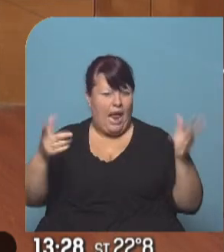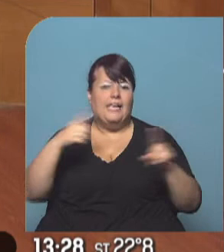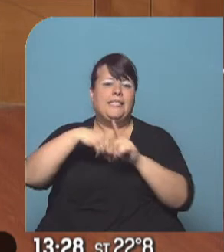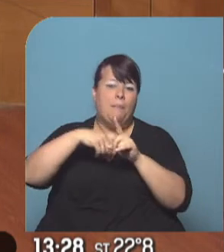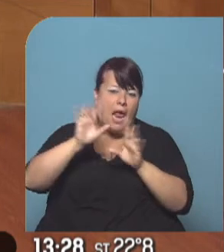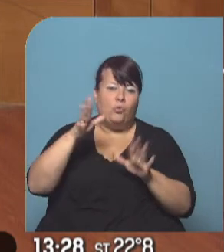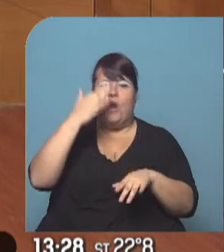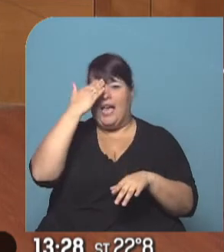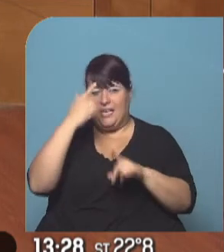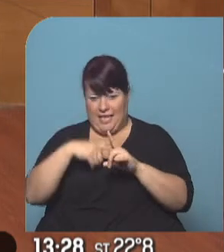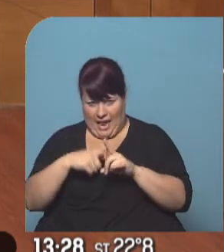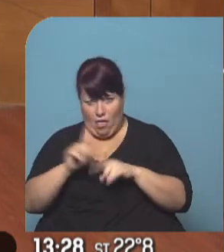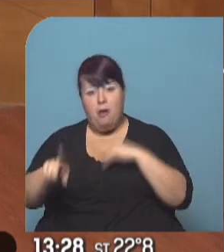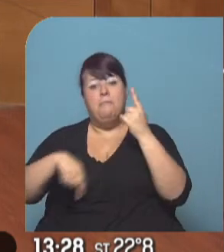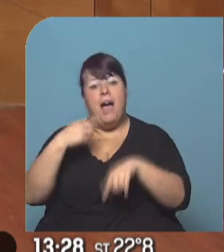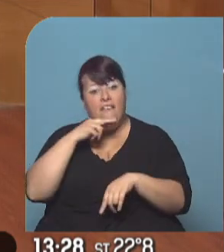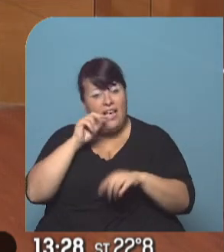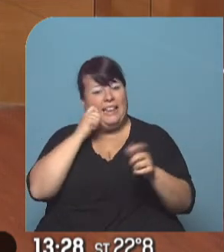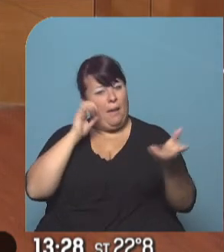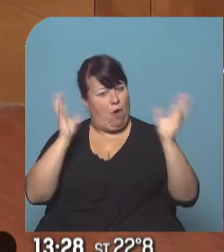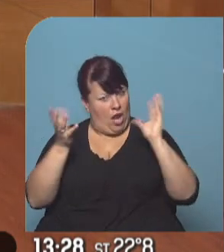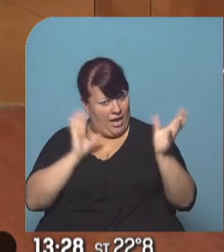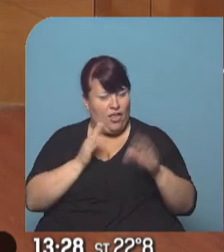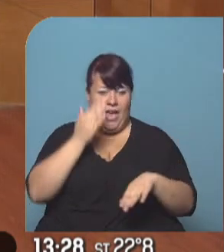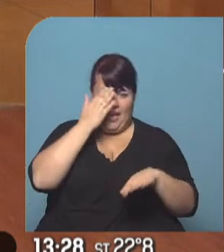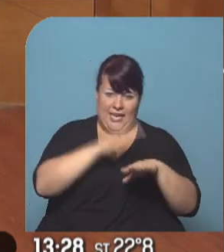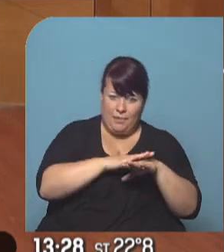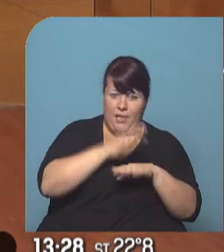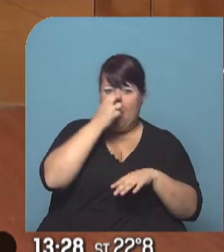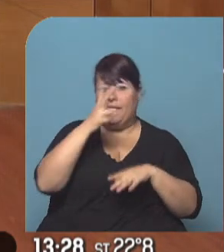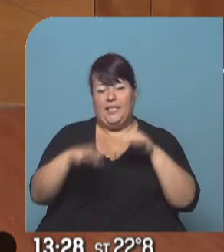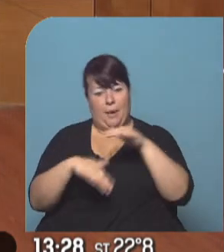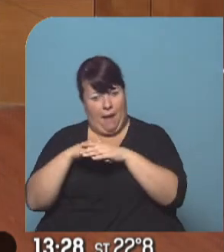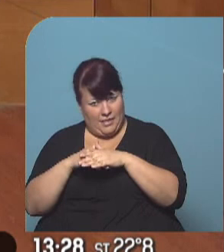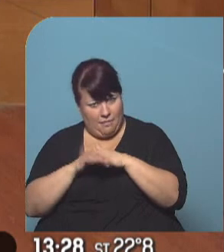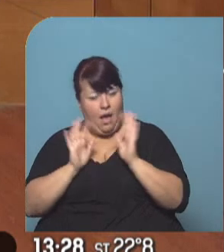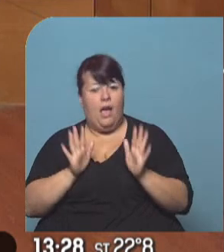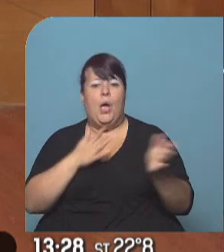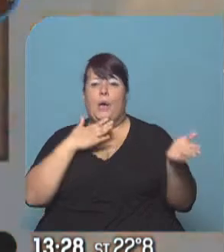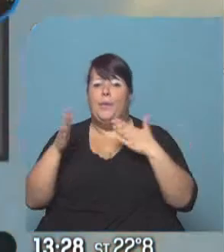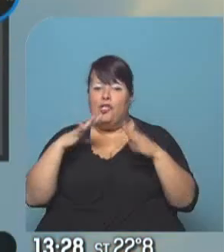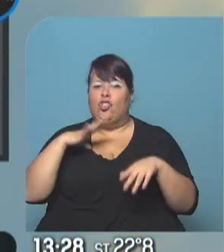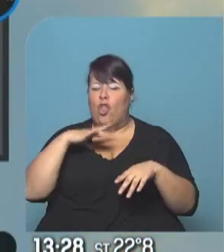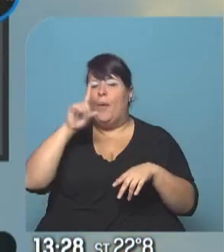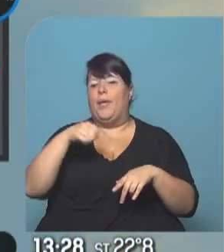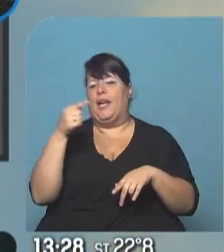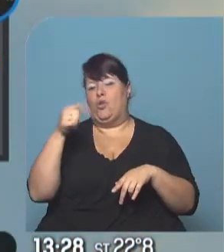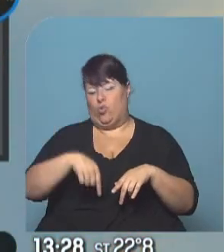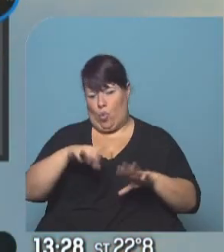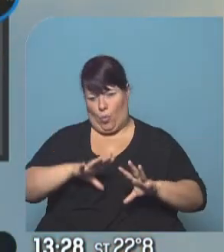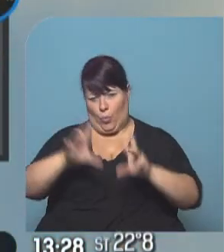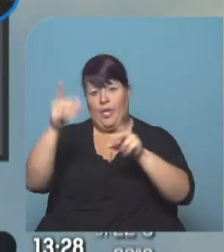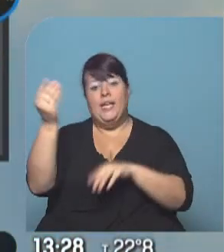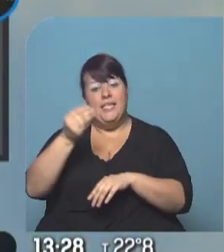rondarán los 15 grados. Mañana viernes, buen tiempo. 15, la mínima, 23 grados, la temperatura máxima. Viento todavía que va a soplar del sector sur el